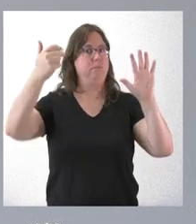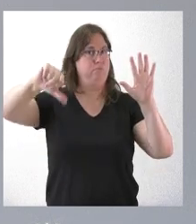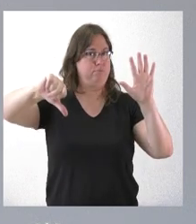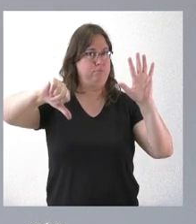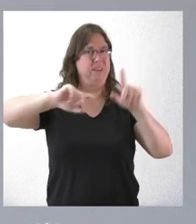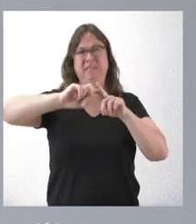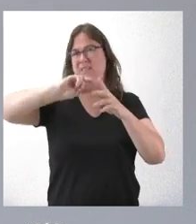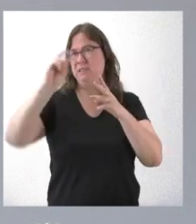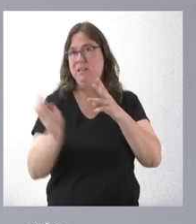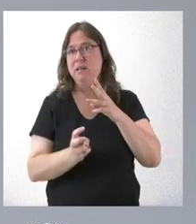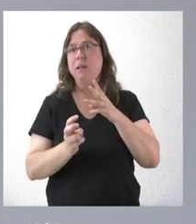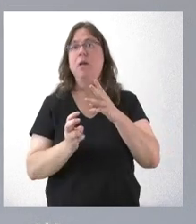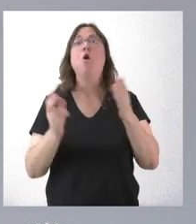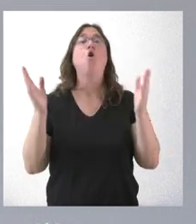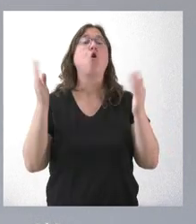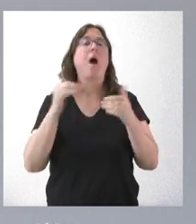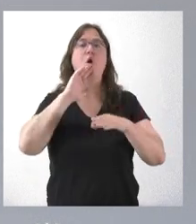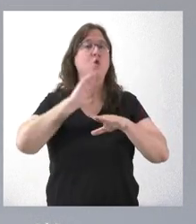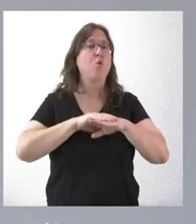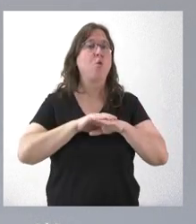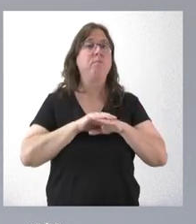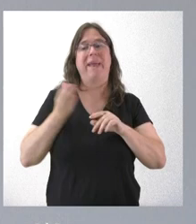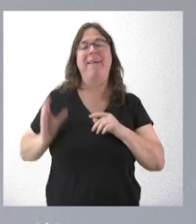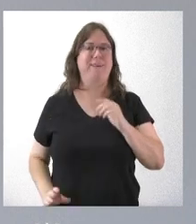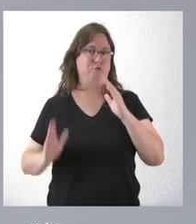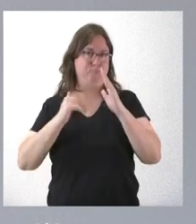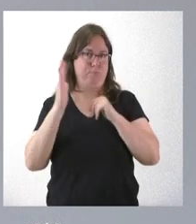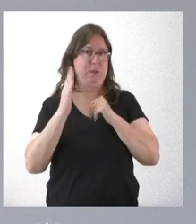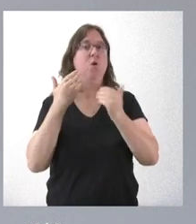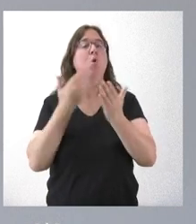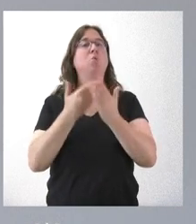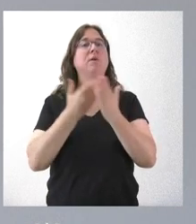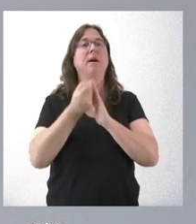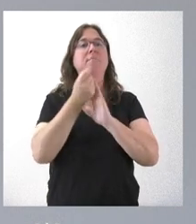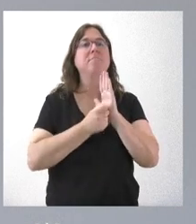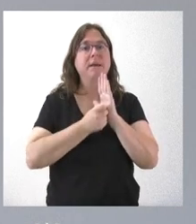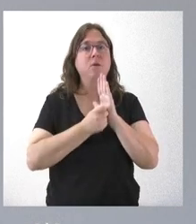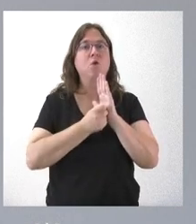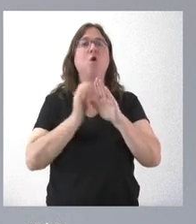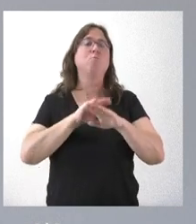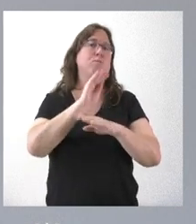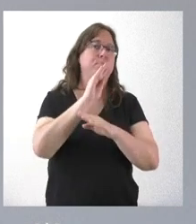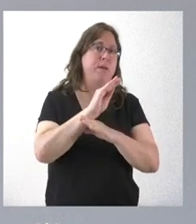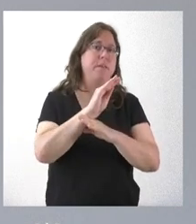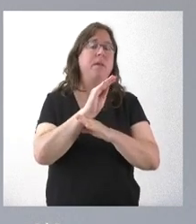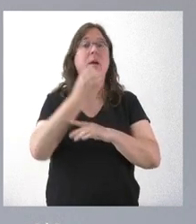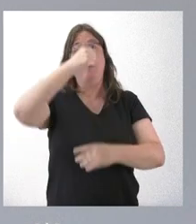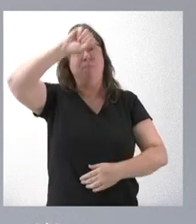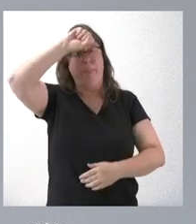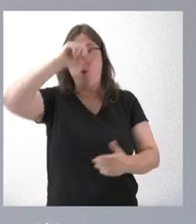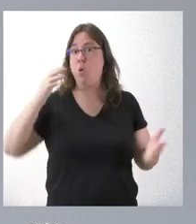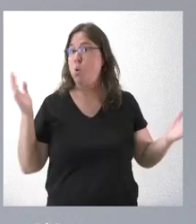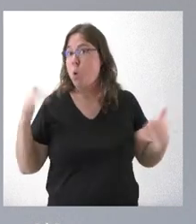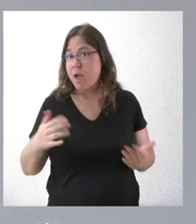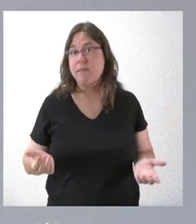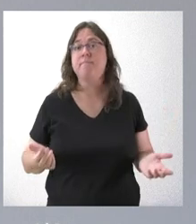todo tipo. No cumplir los límites de los ingresos, no acreditar requisitos tras el requerimiento de documentación, no estar empadronados en esa vivienda o